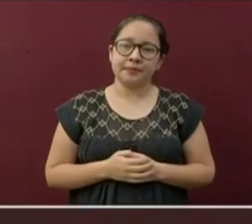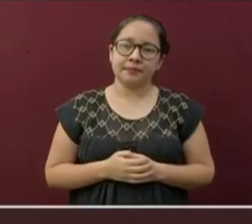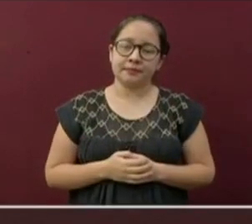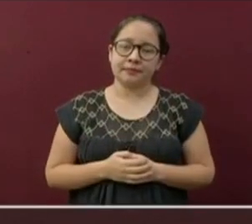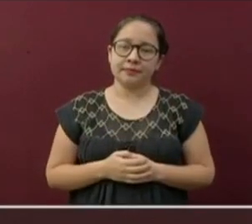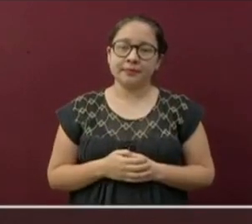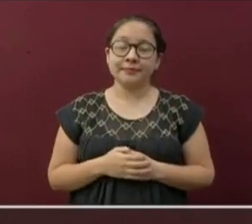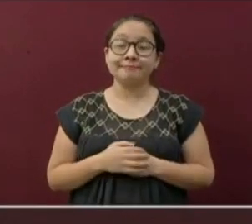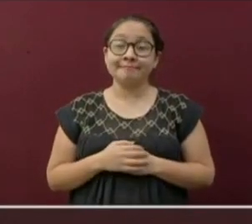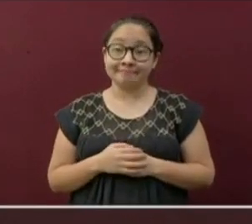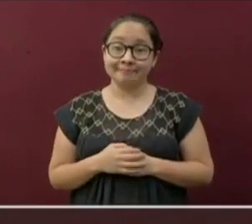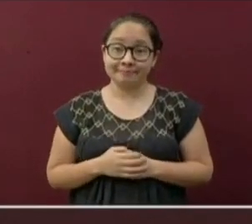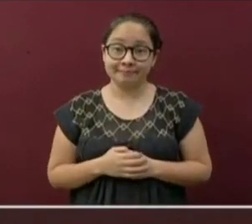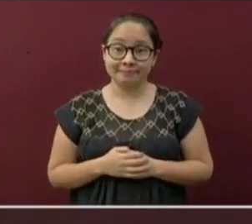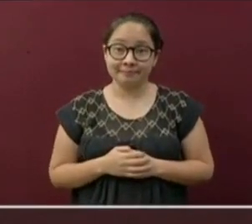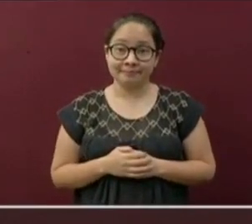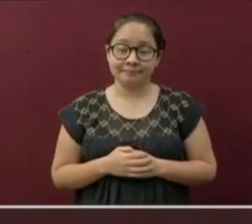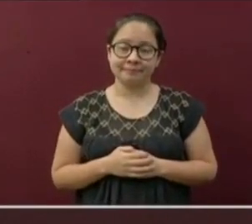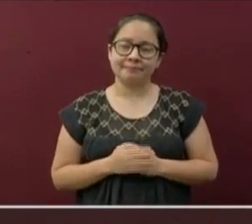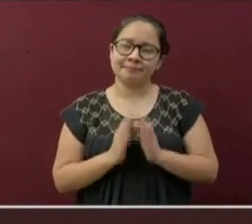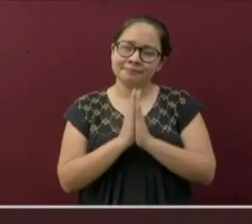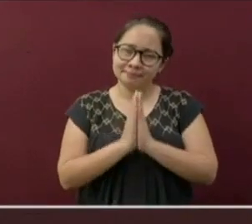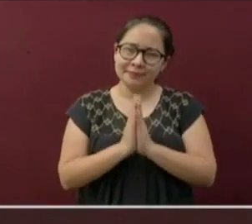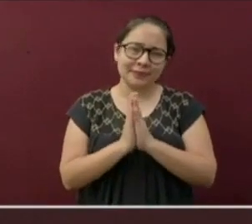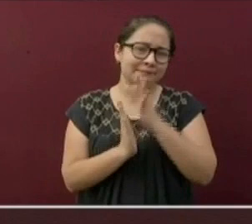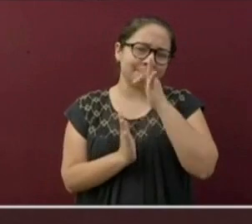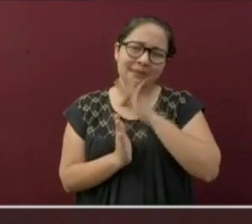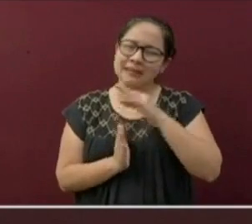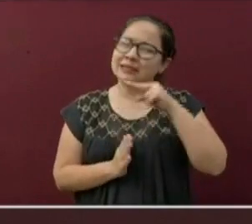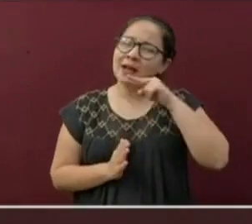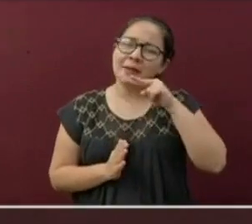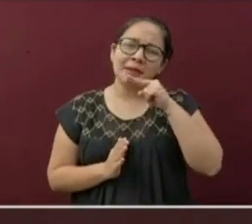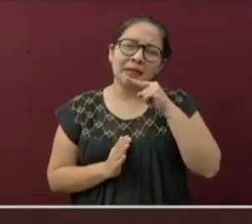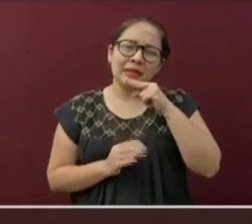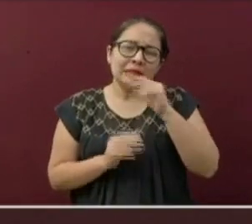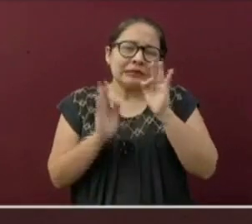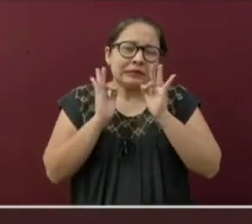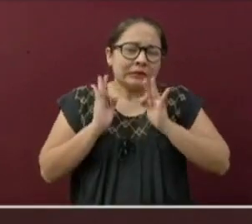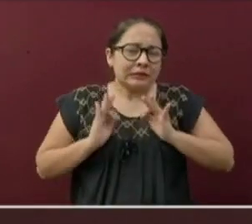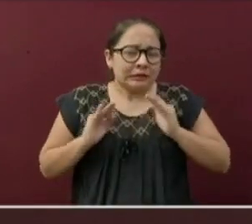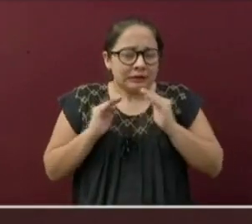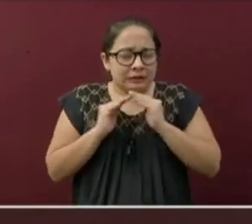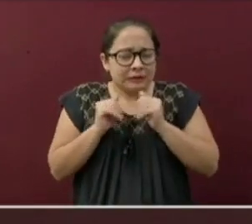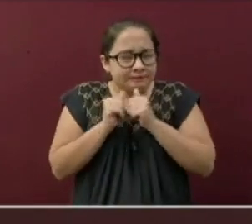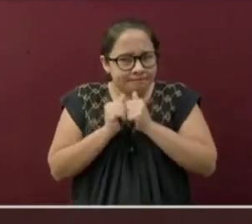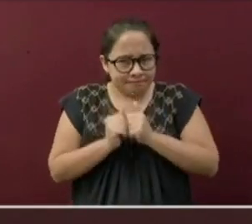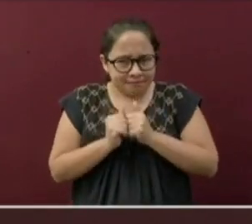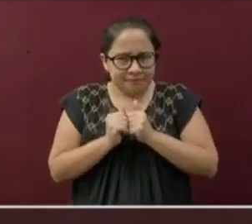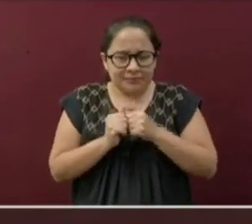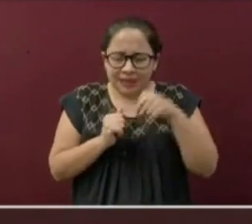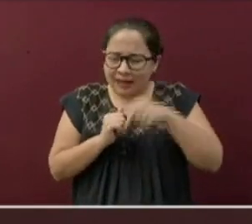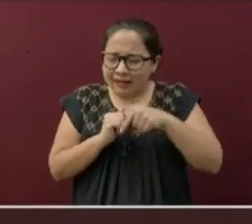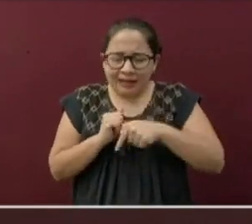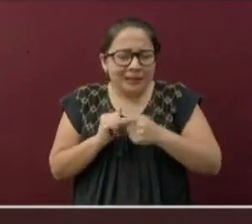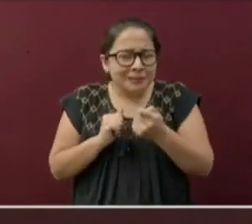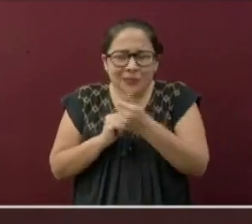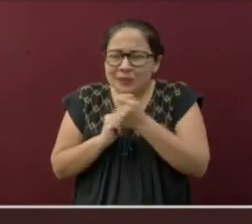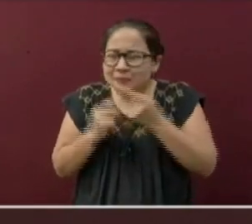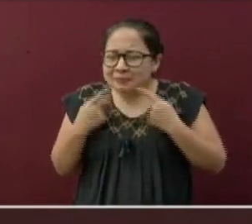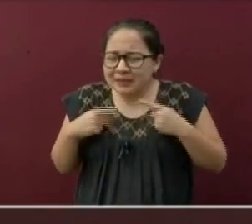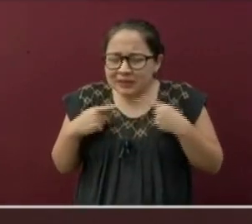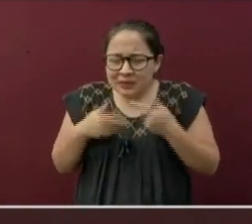Familia veracruzana, pasemos unas fiestas navideñas seguras. Convivan con sus familiares